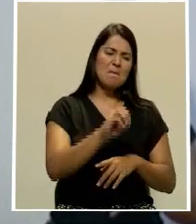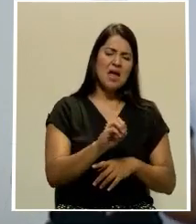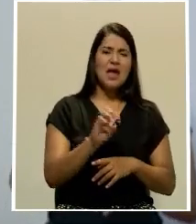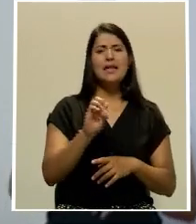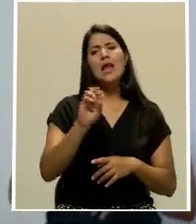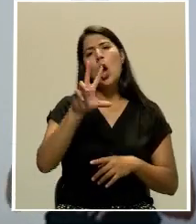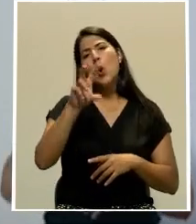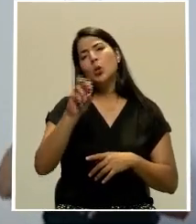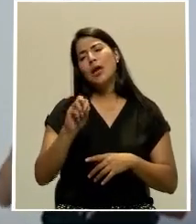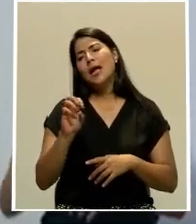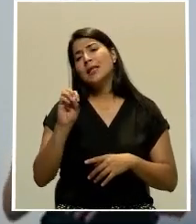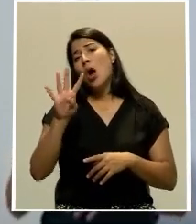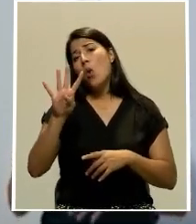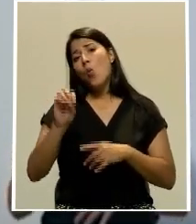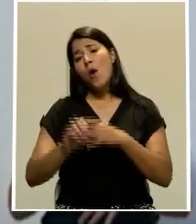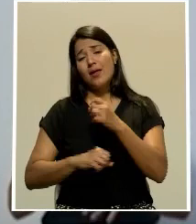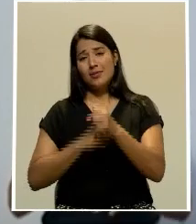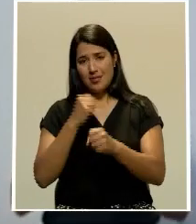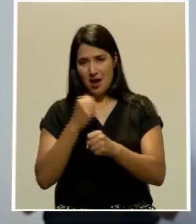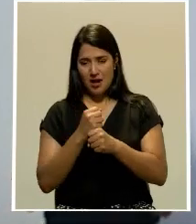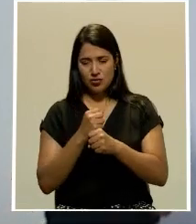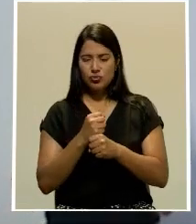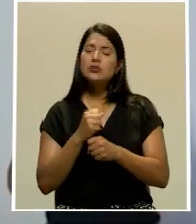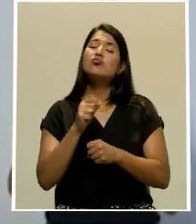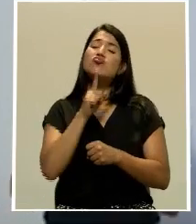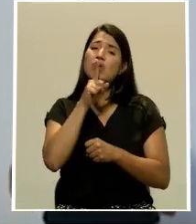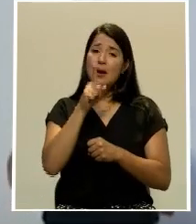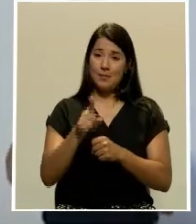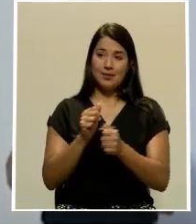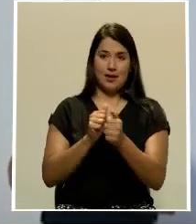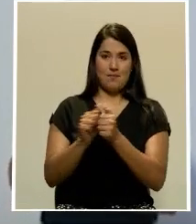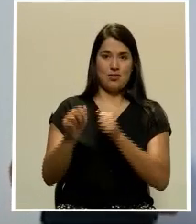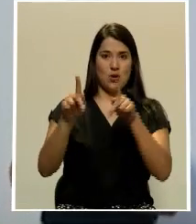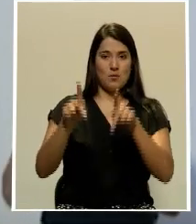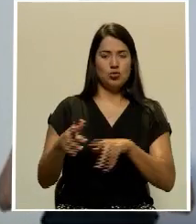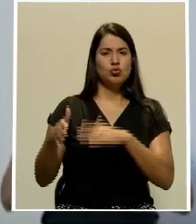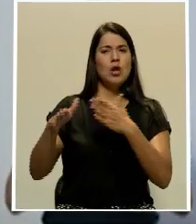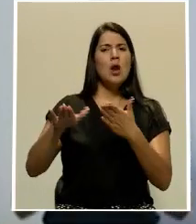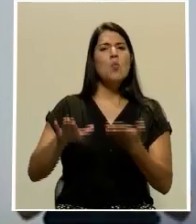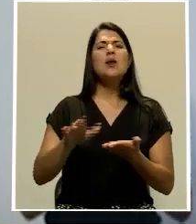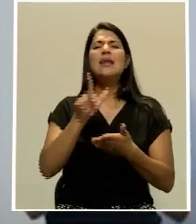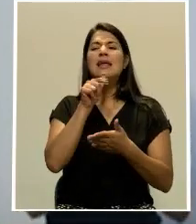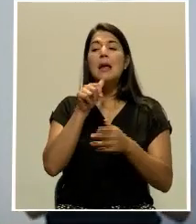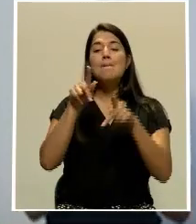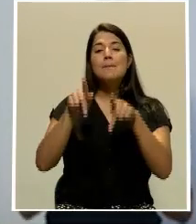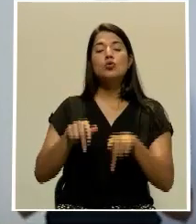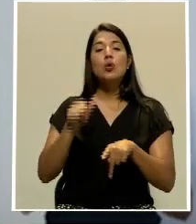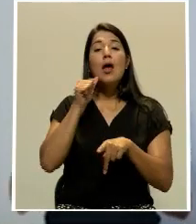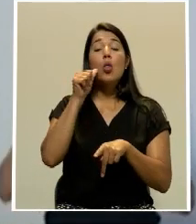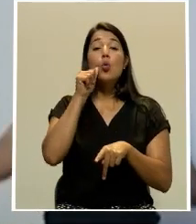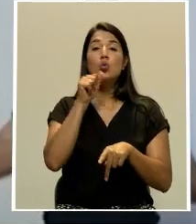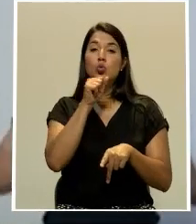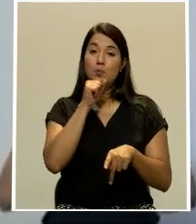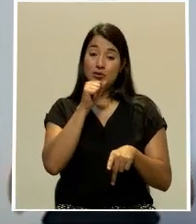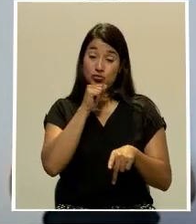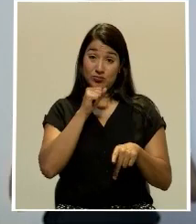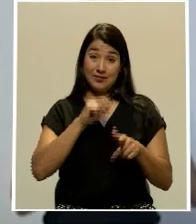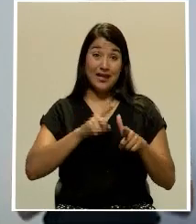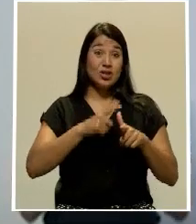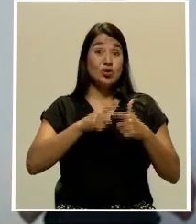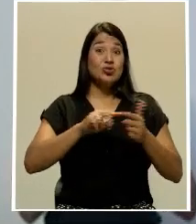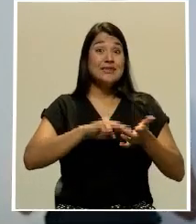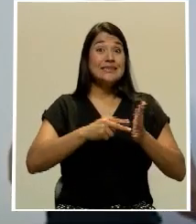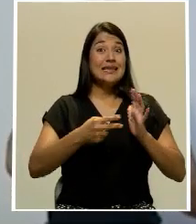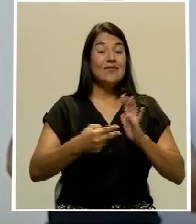cierto que se concentra en las personas mayores pero que hay una corresponsabilidad siempre de cuidar mucho, reforzar cómo